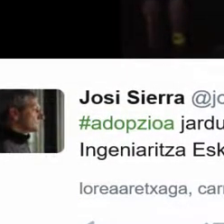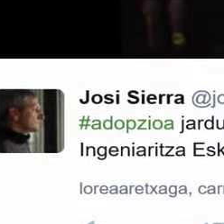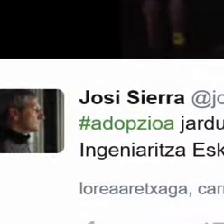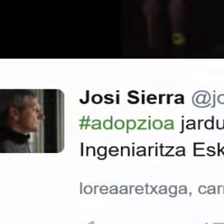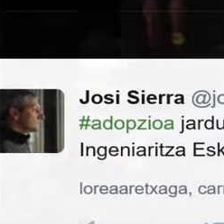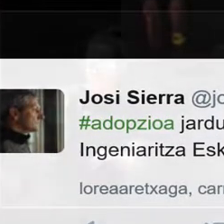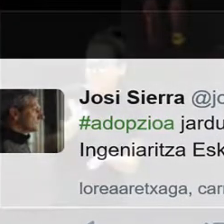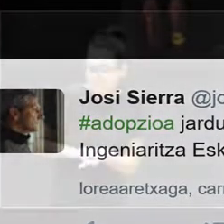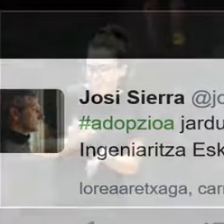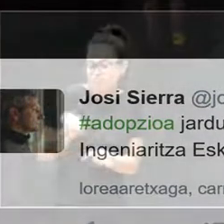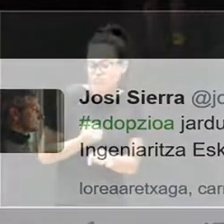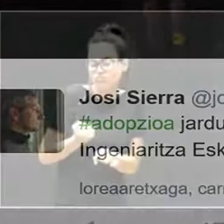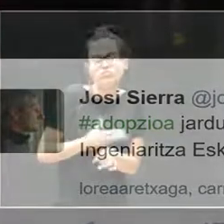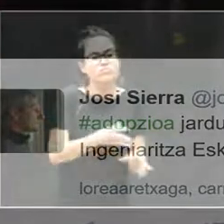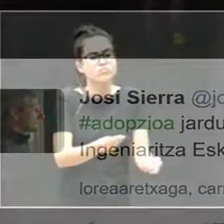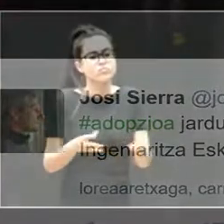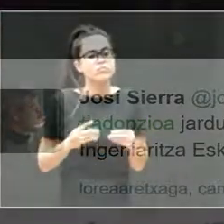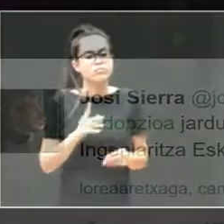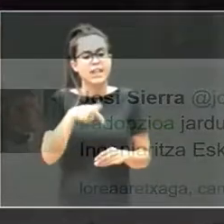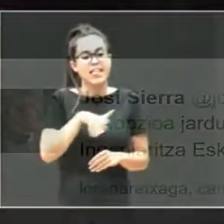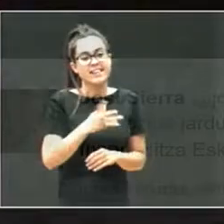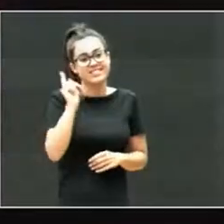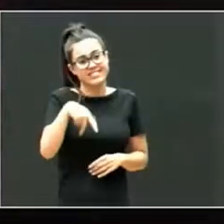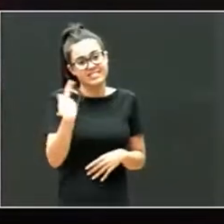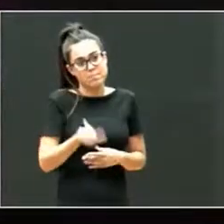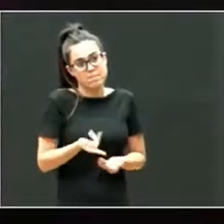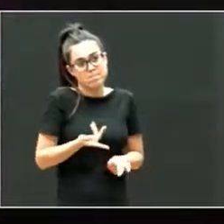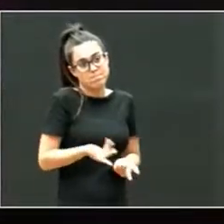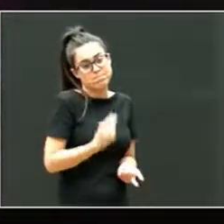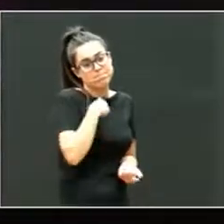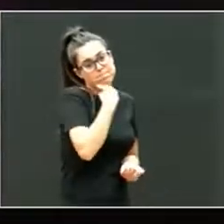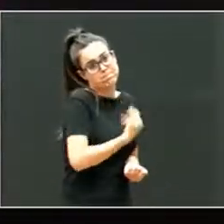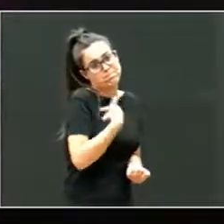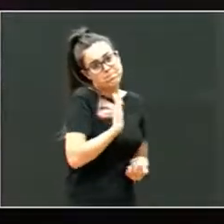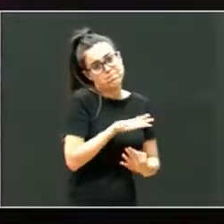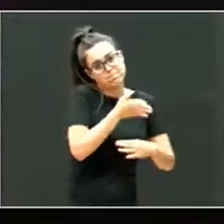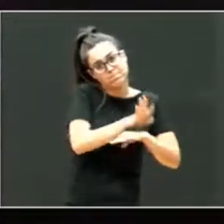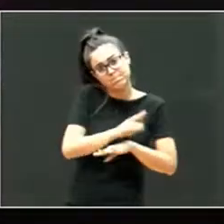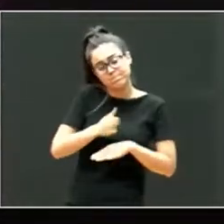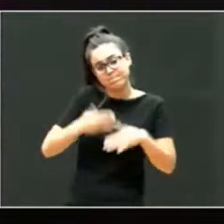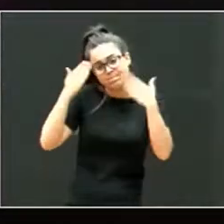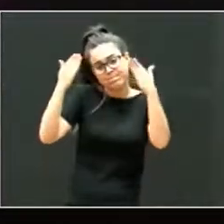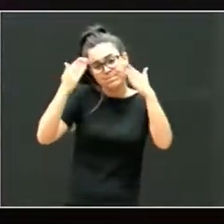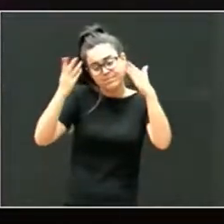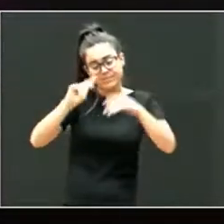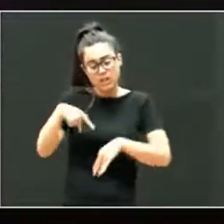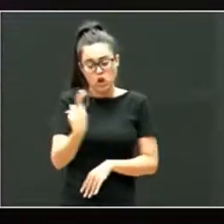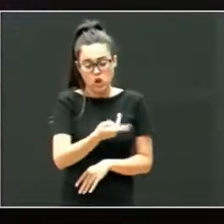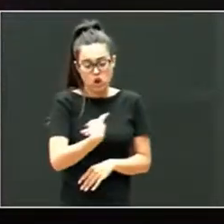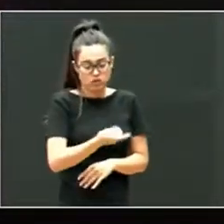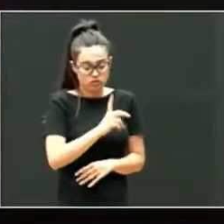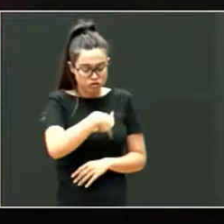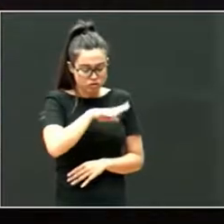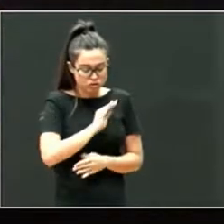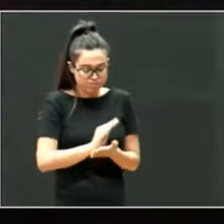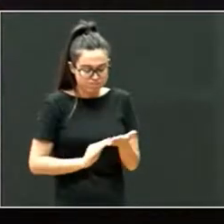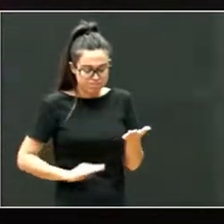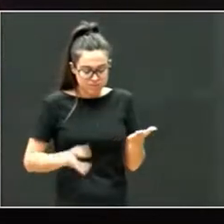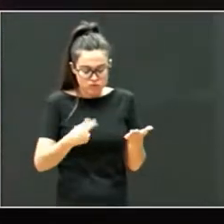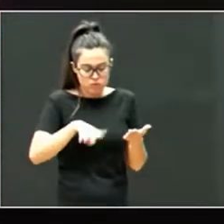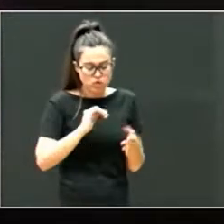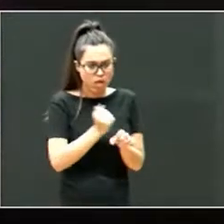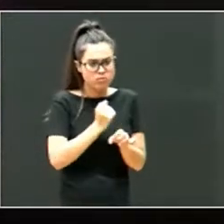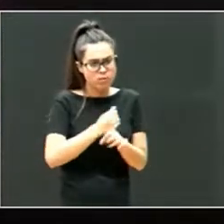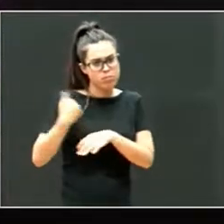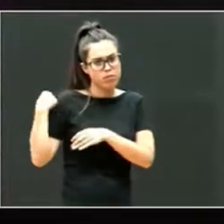Y bueno, él os da también esas felicitaciones y con él le prepara un poquito esas claves que nosotros desde el trabajo que llevamos haciendo ya